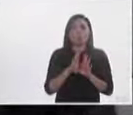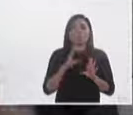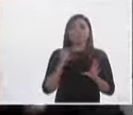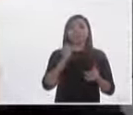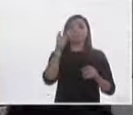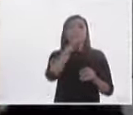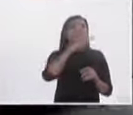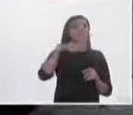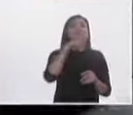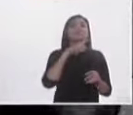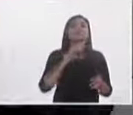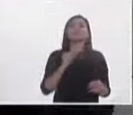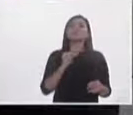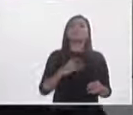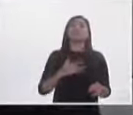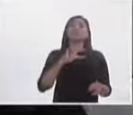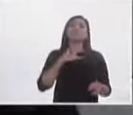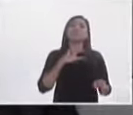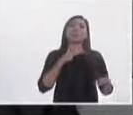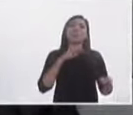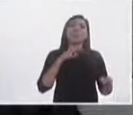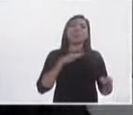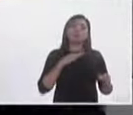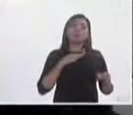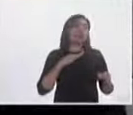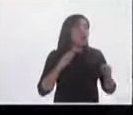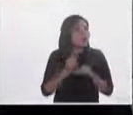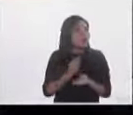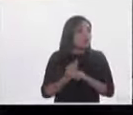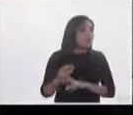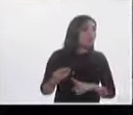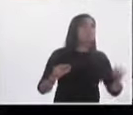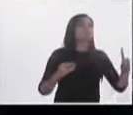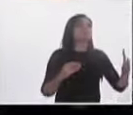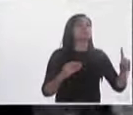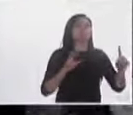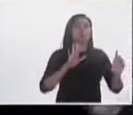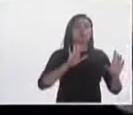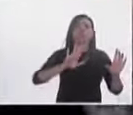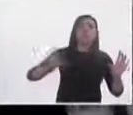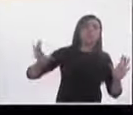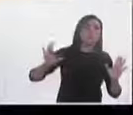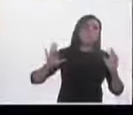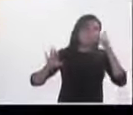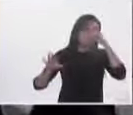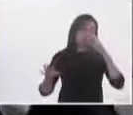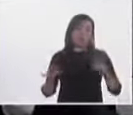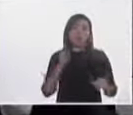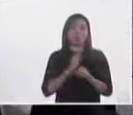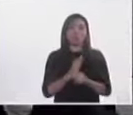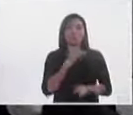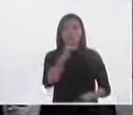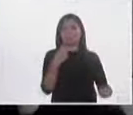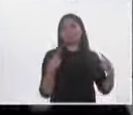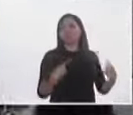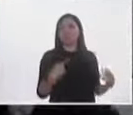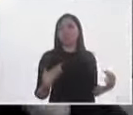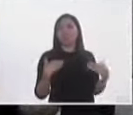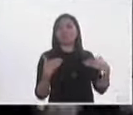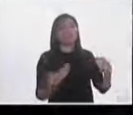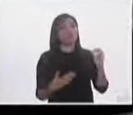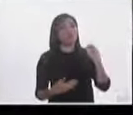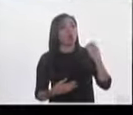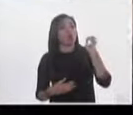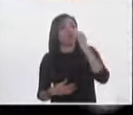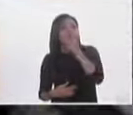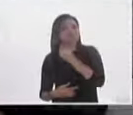inconformidad ciudadana que no sentía representada en los partidos políticos y hoy tiene una vía para acceder a que una persona de su confianza o que el perfil es